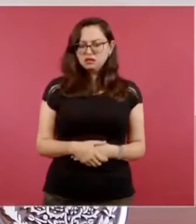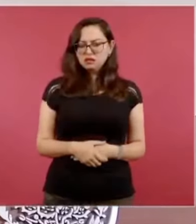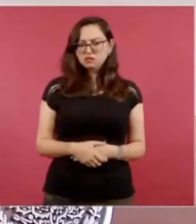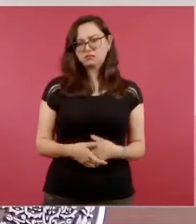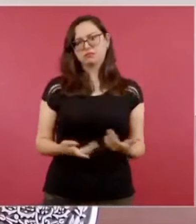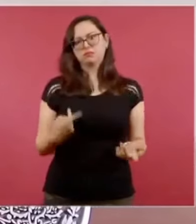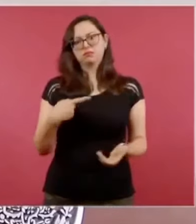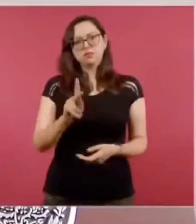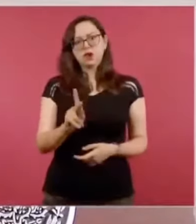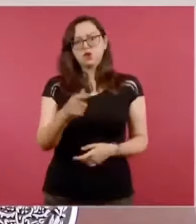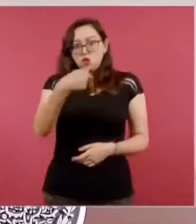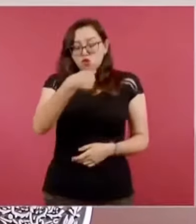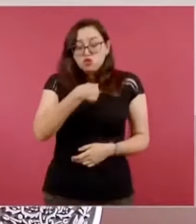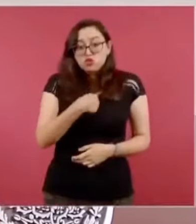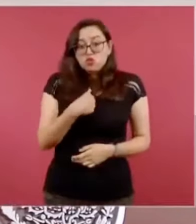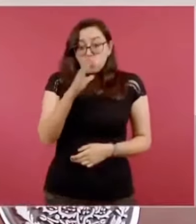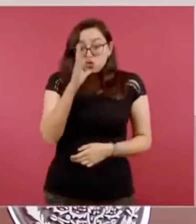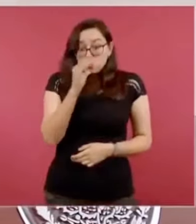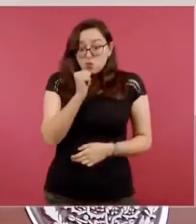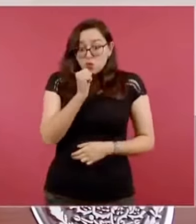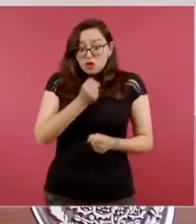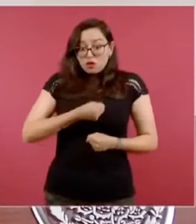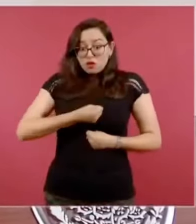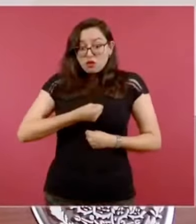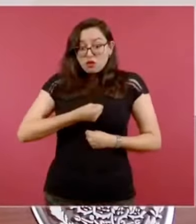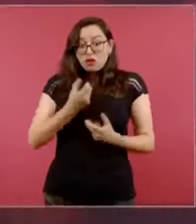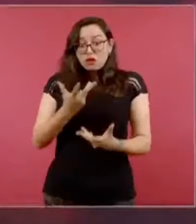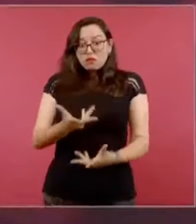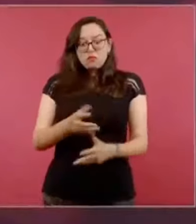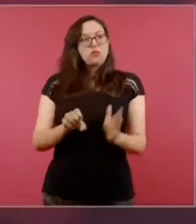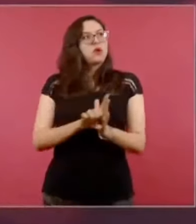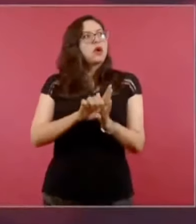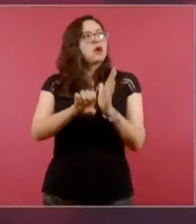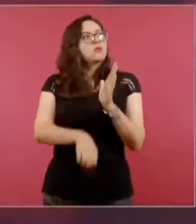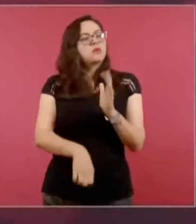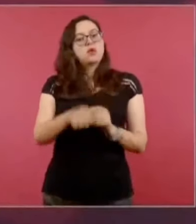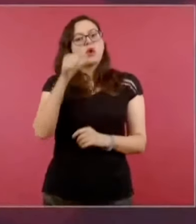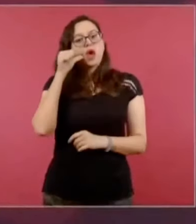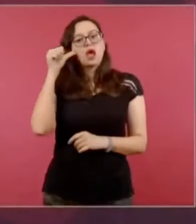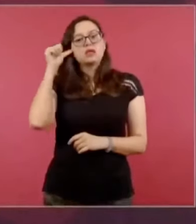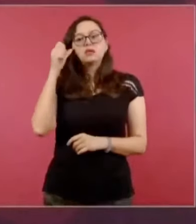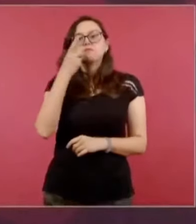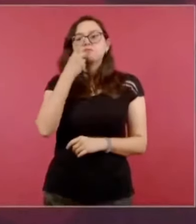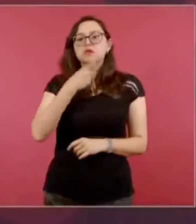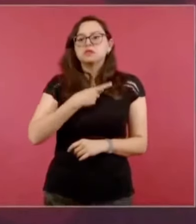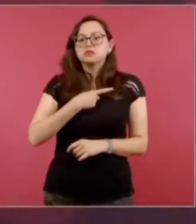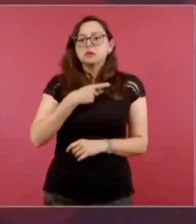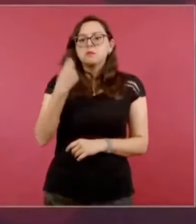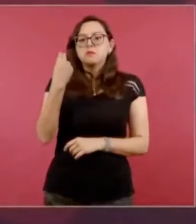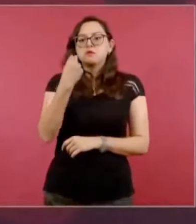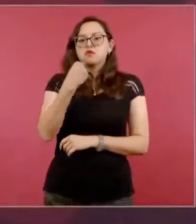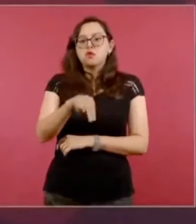prohíben que hable de oligarquía corrupta